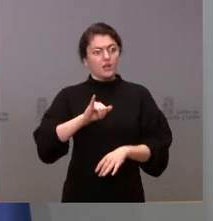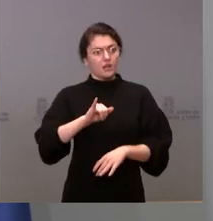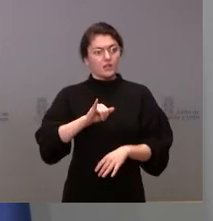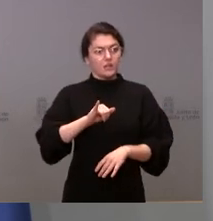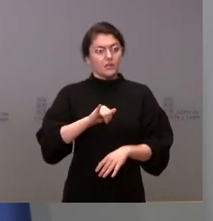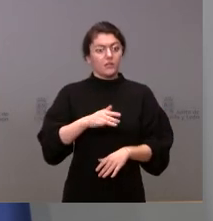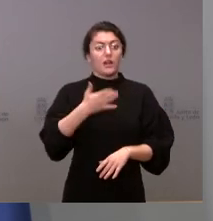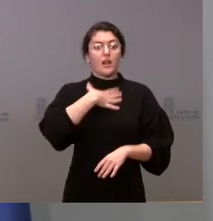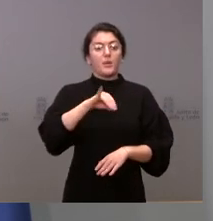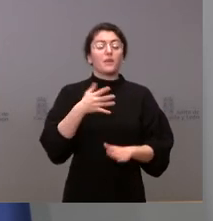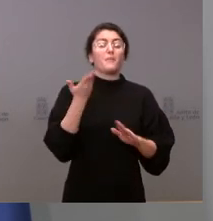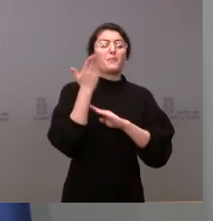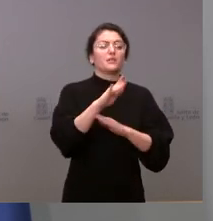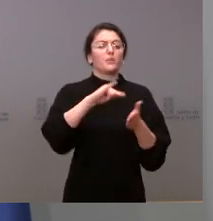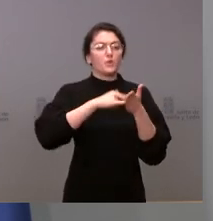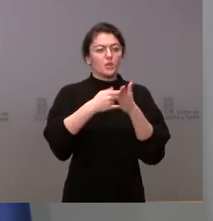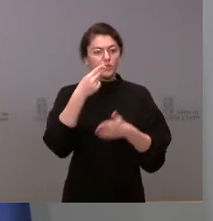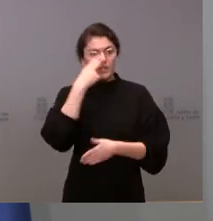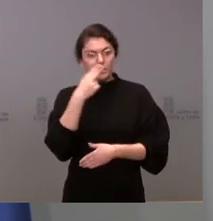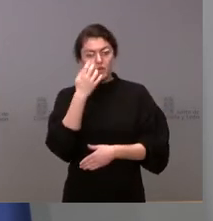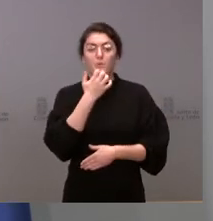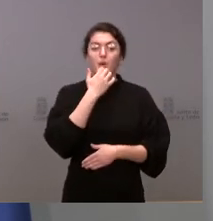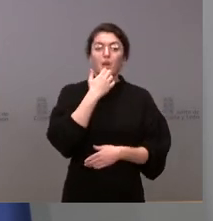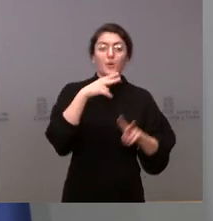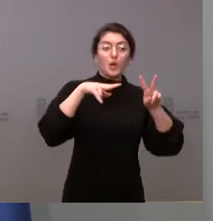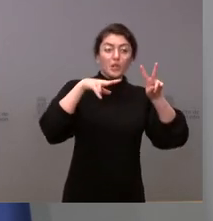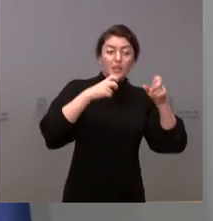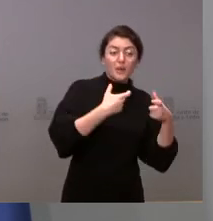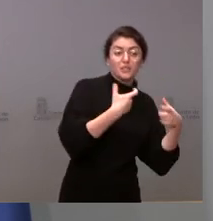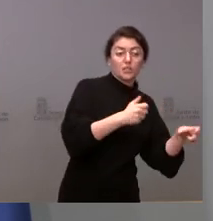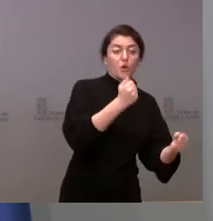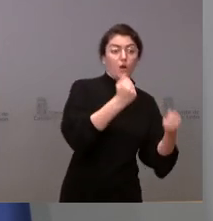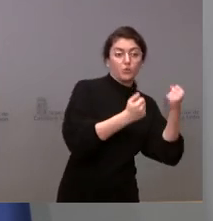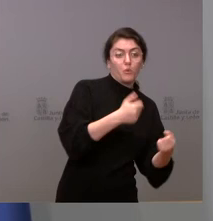de automóvil del sector agroalimentario del sector